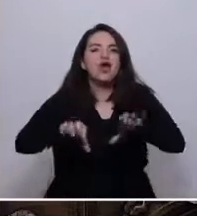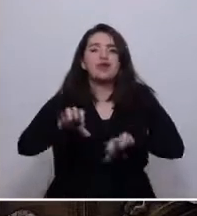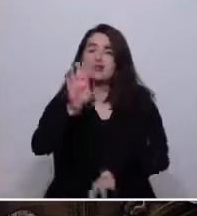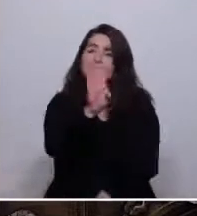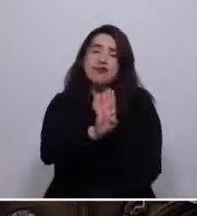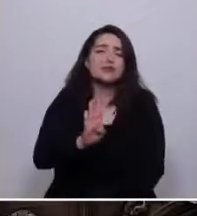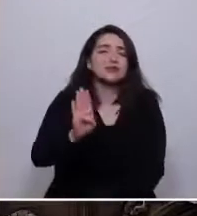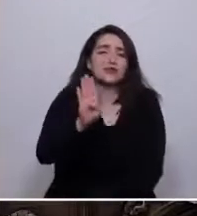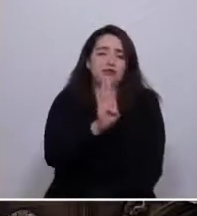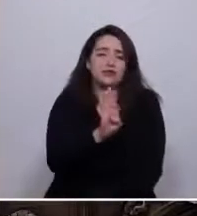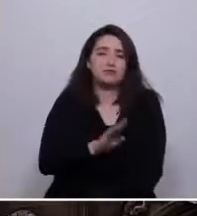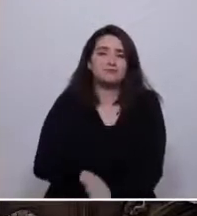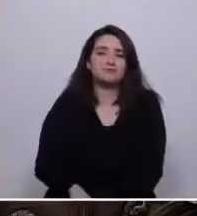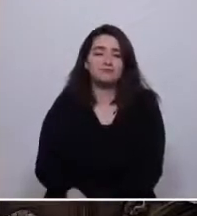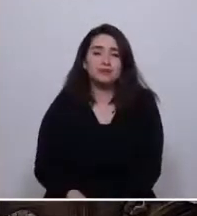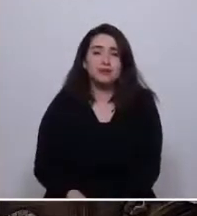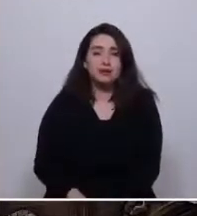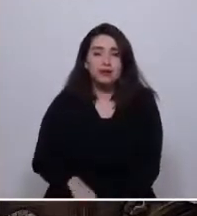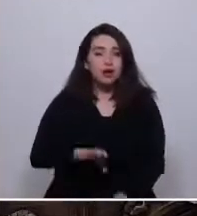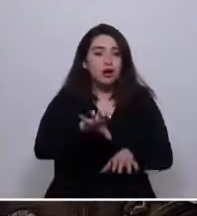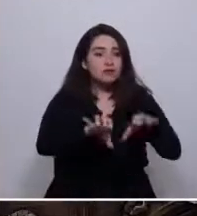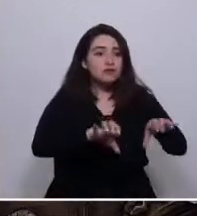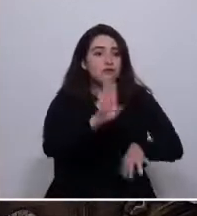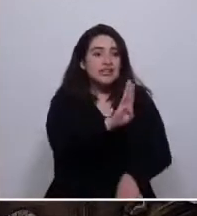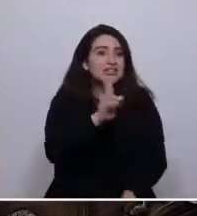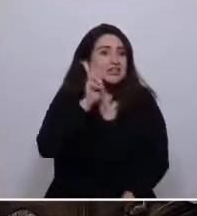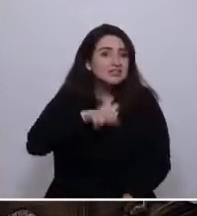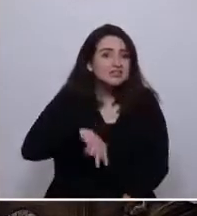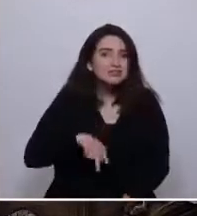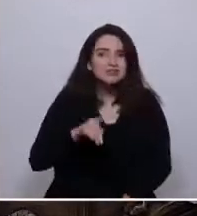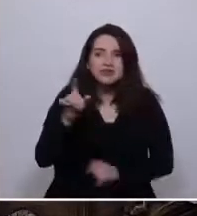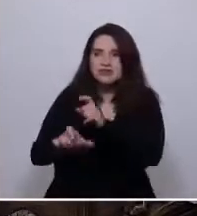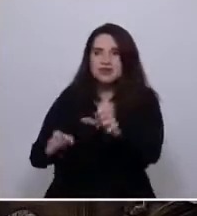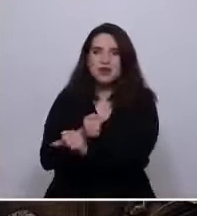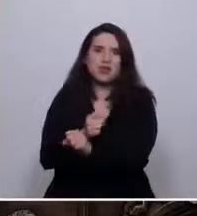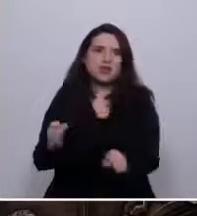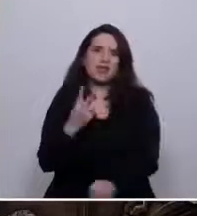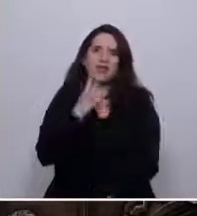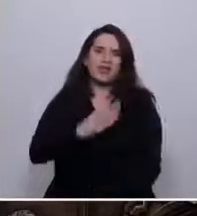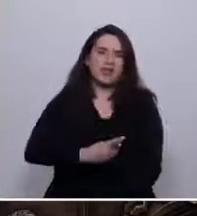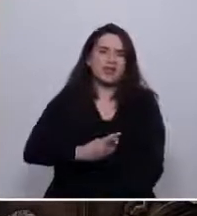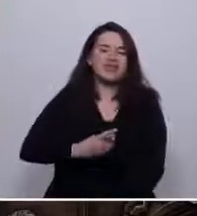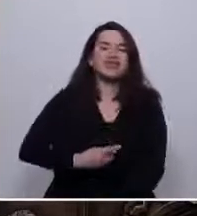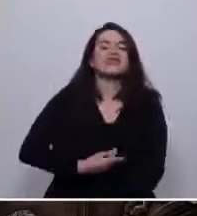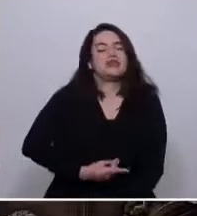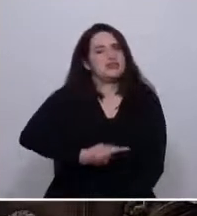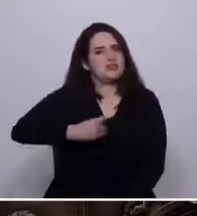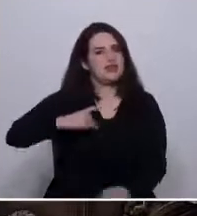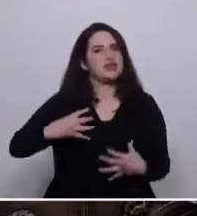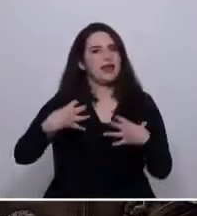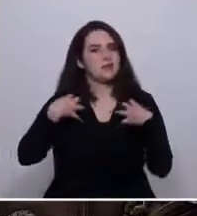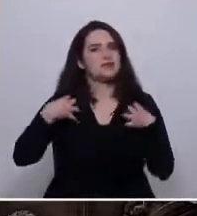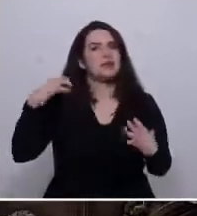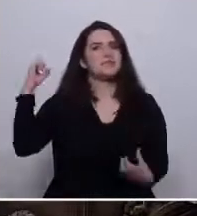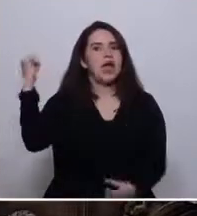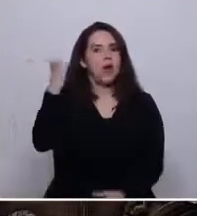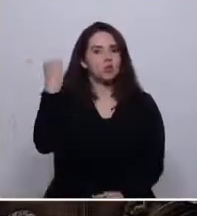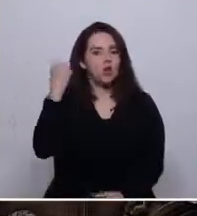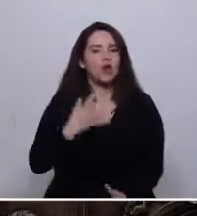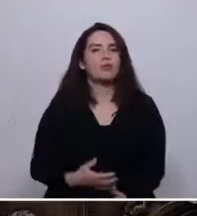sin los cuales nadie puede llevar una vida digna, responsable y autónoma. Unos bienes